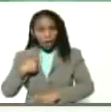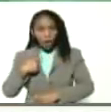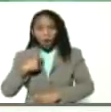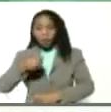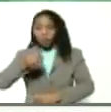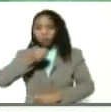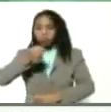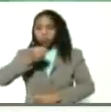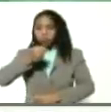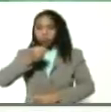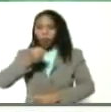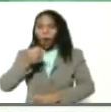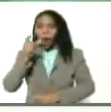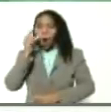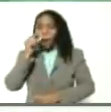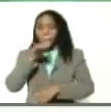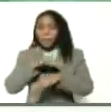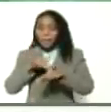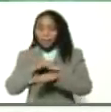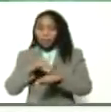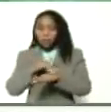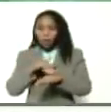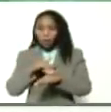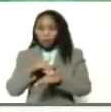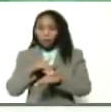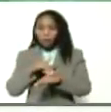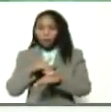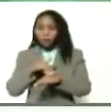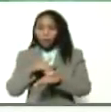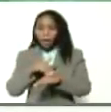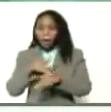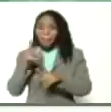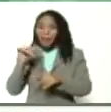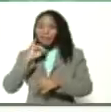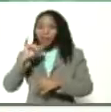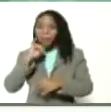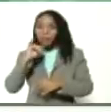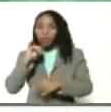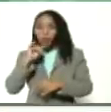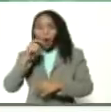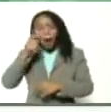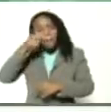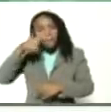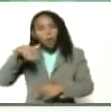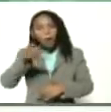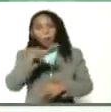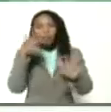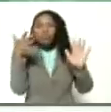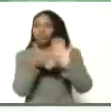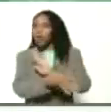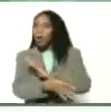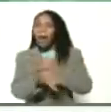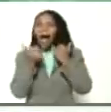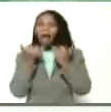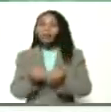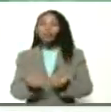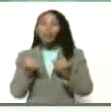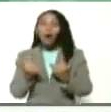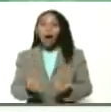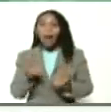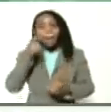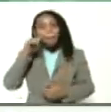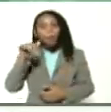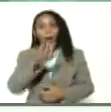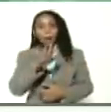ministro Castro Soteldo para que informemos a nuestro pueblo, actualicemos a nuestro pueblo